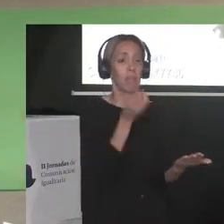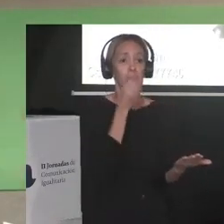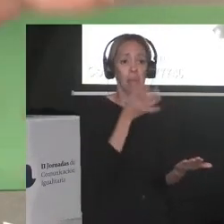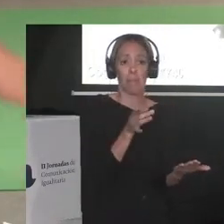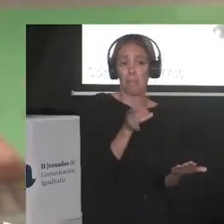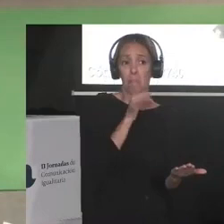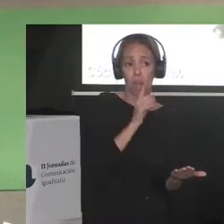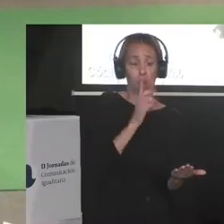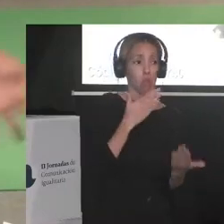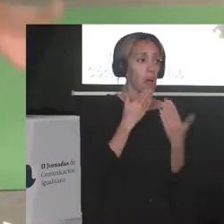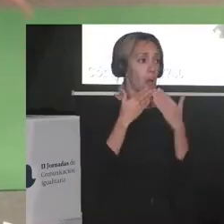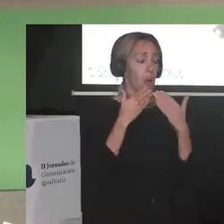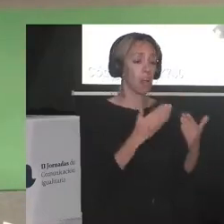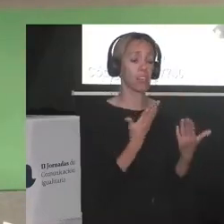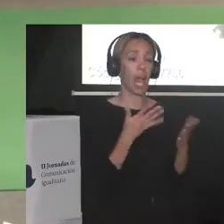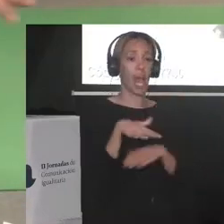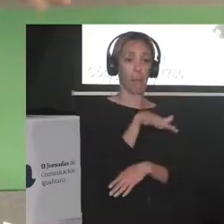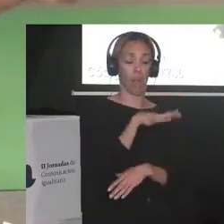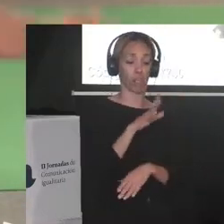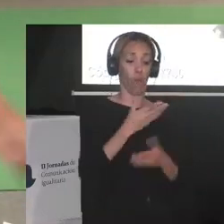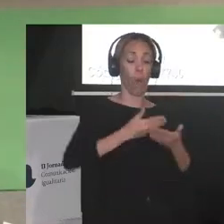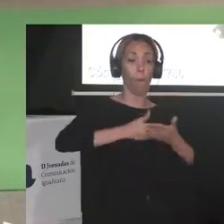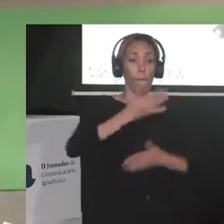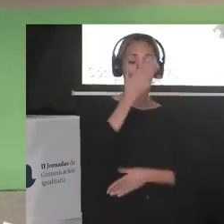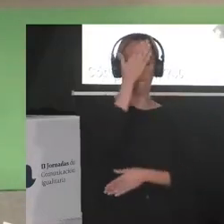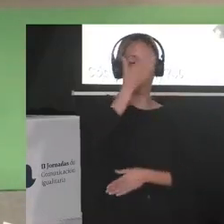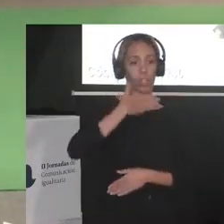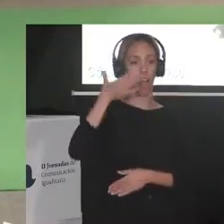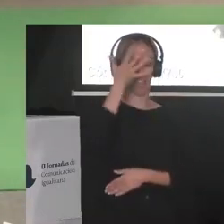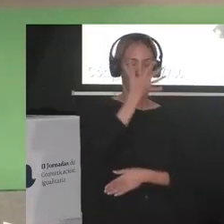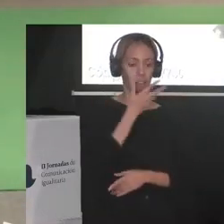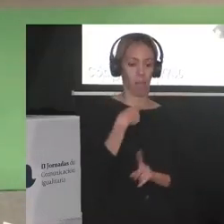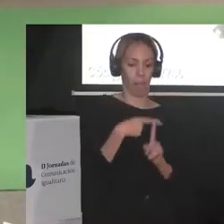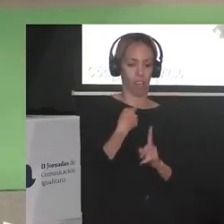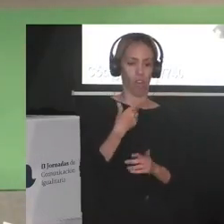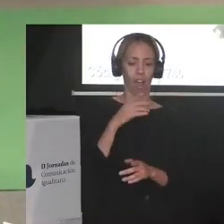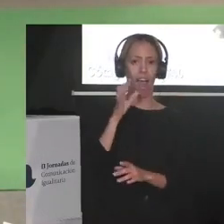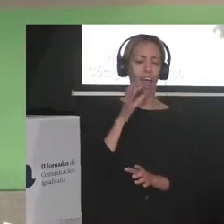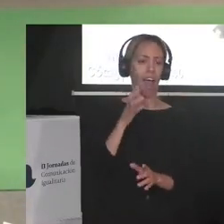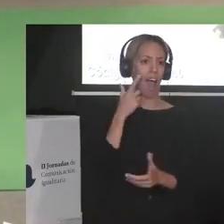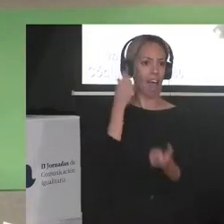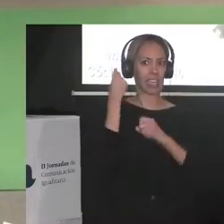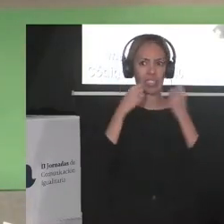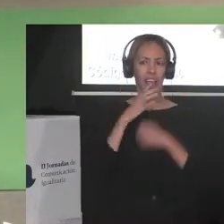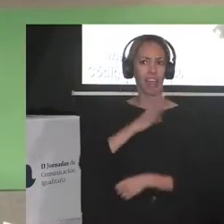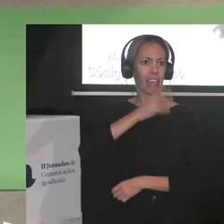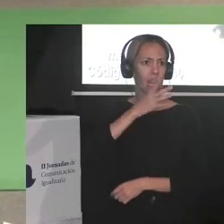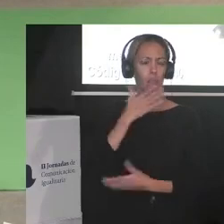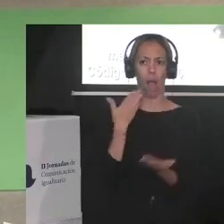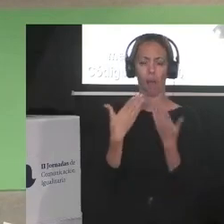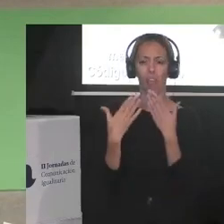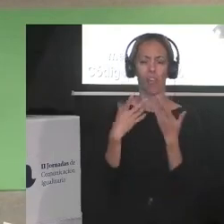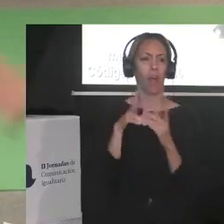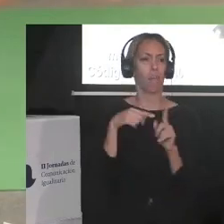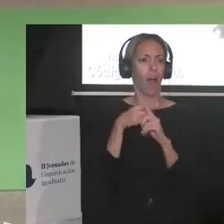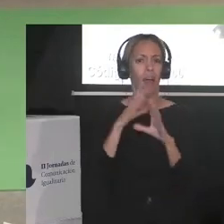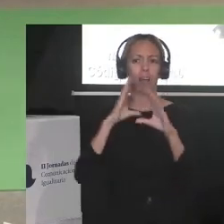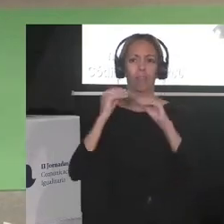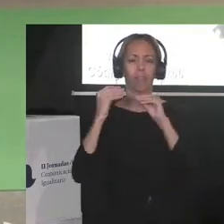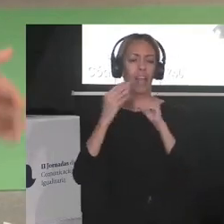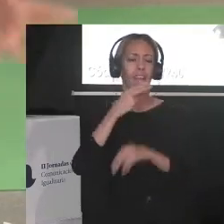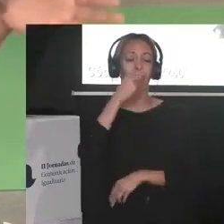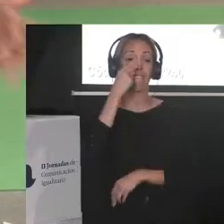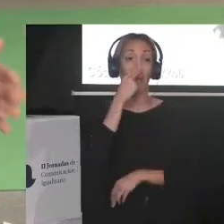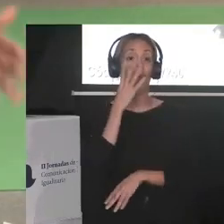agradezco está bien que tenés espacio ha una portada he hablado con un artista increíble creo que salió una conversación súper interesante pero